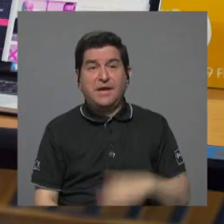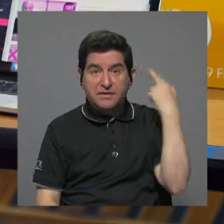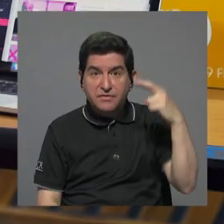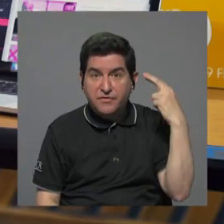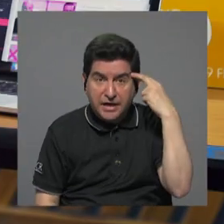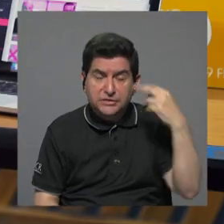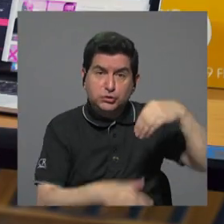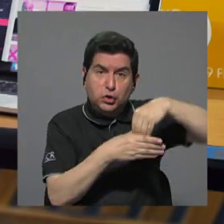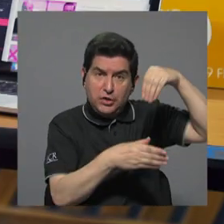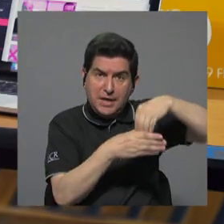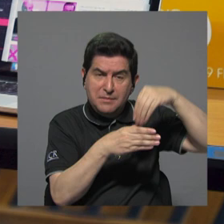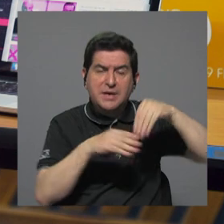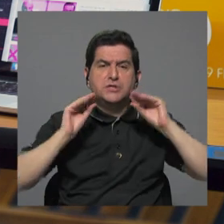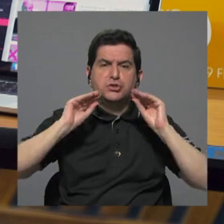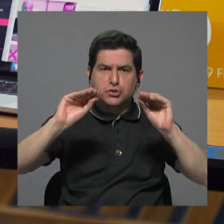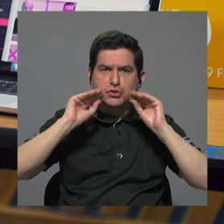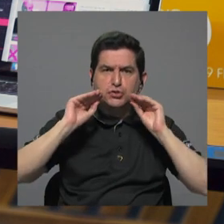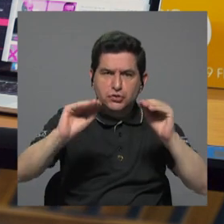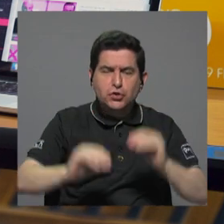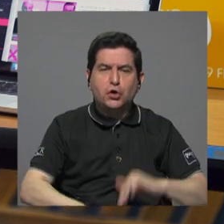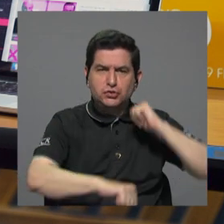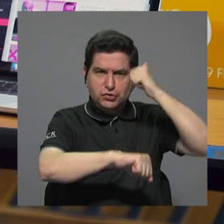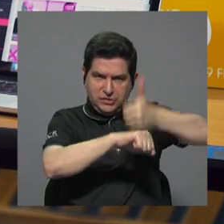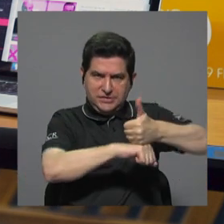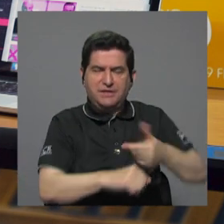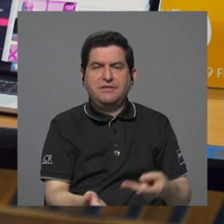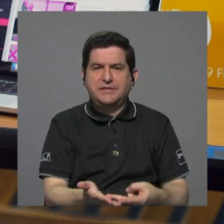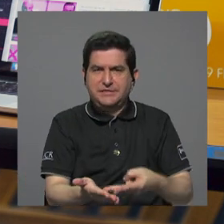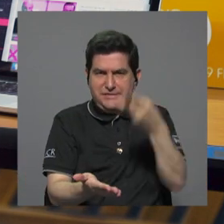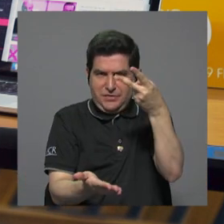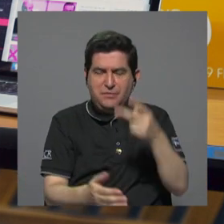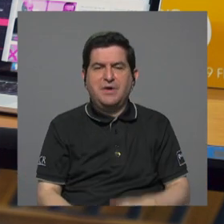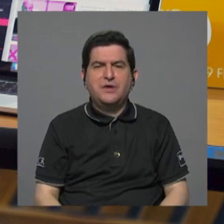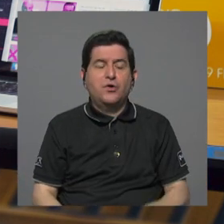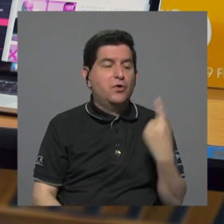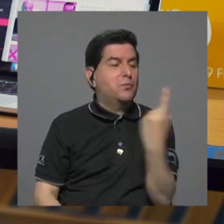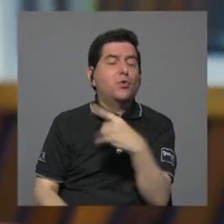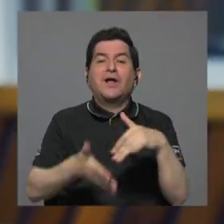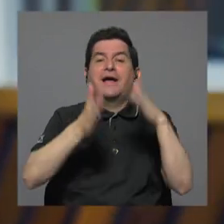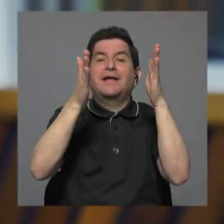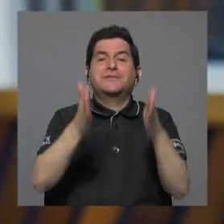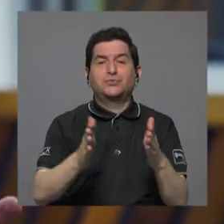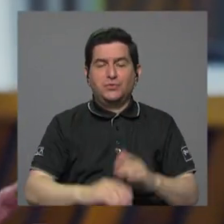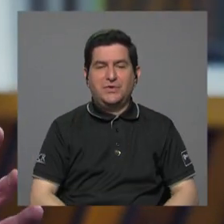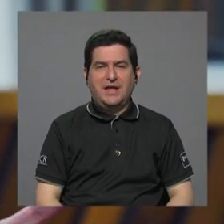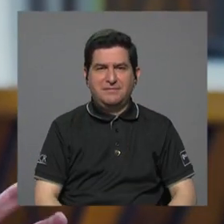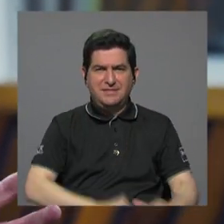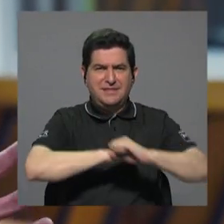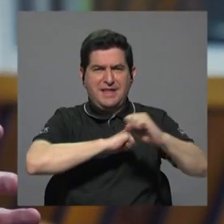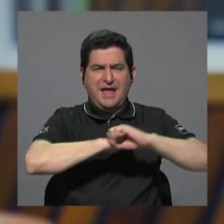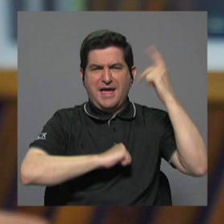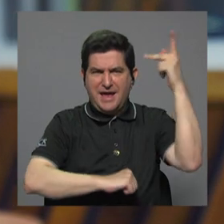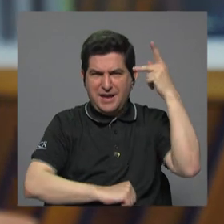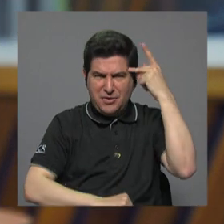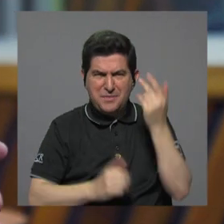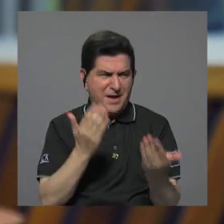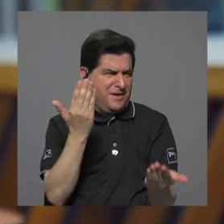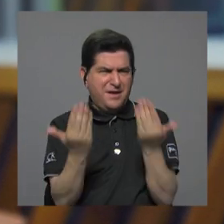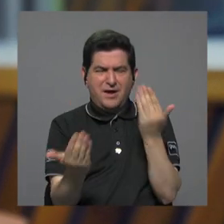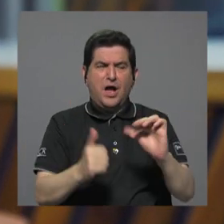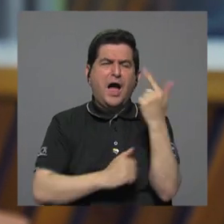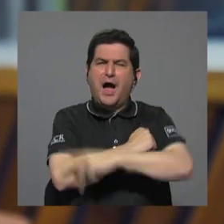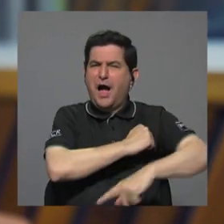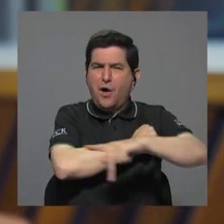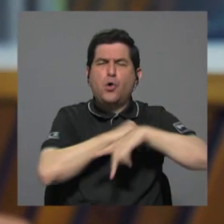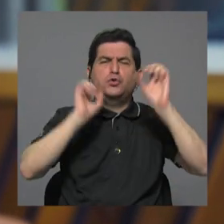eso, la inversión en educación se establece con montos por estudiante. En una campaña política, las comparaciones con